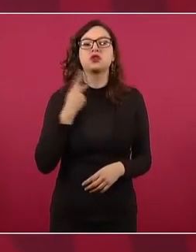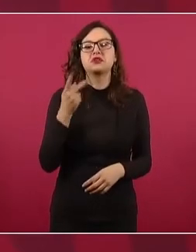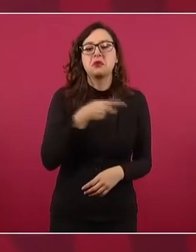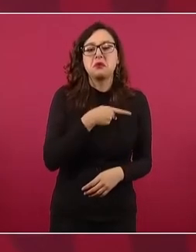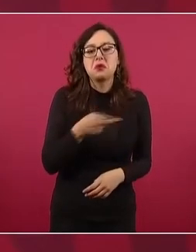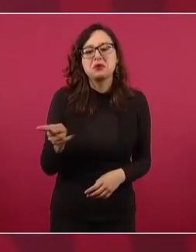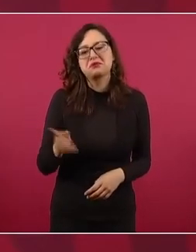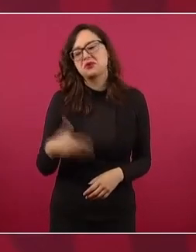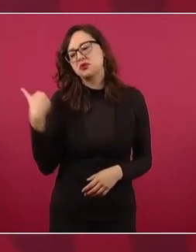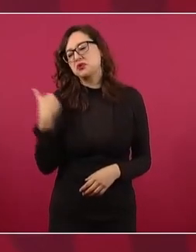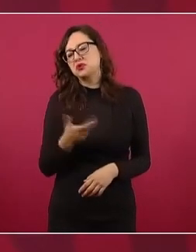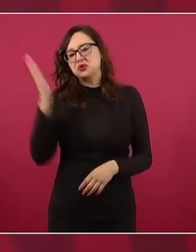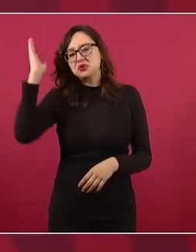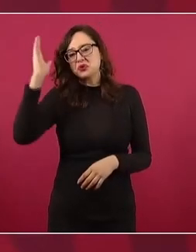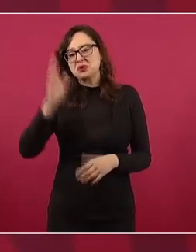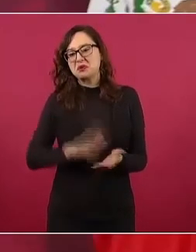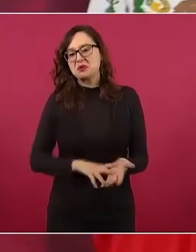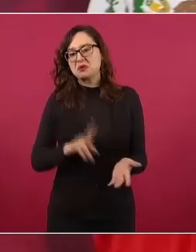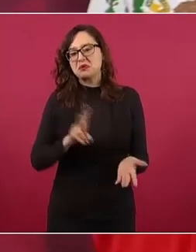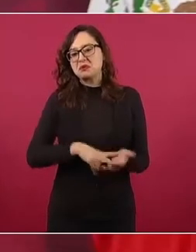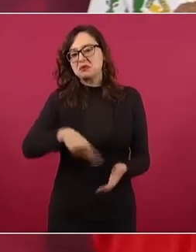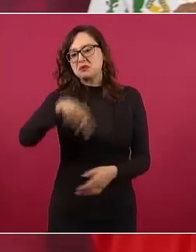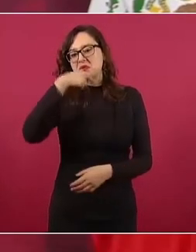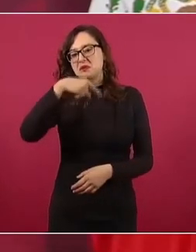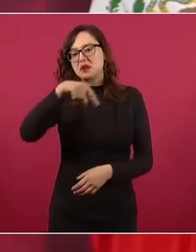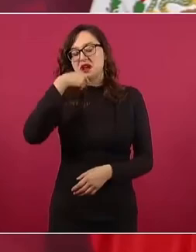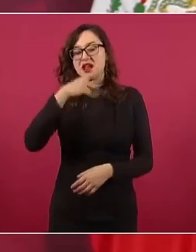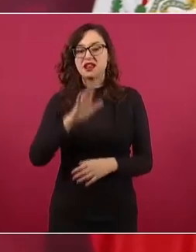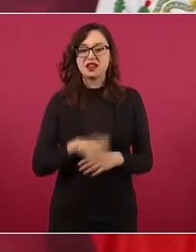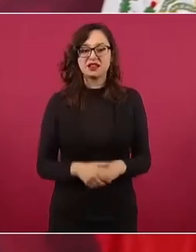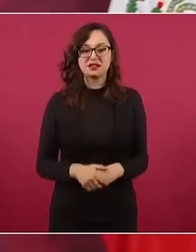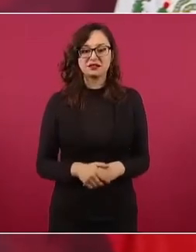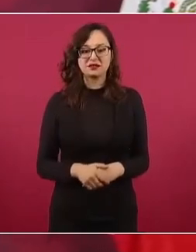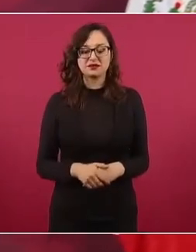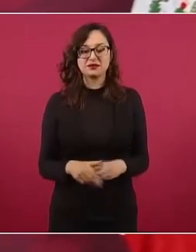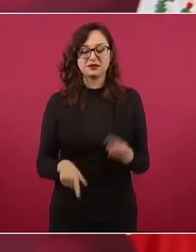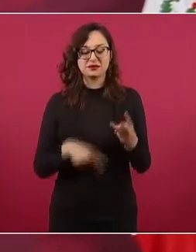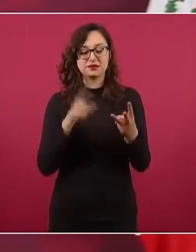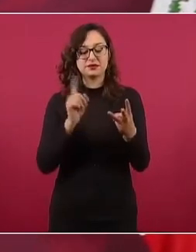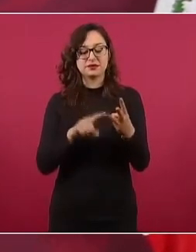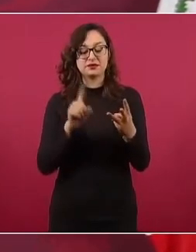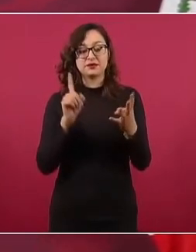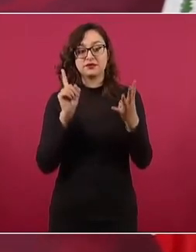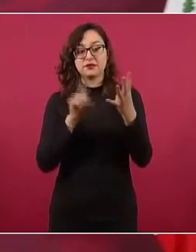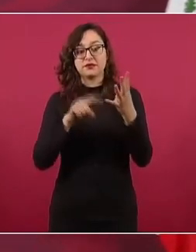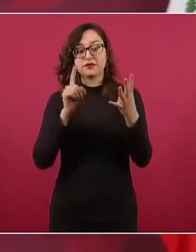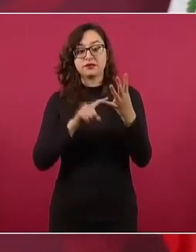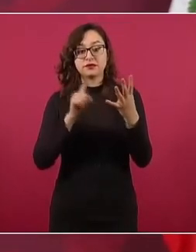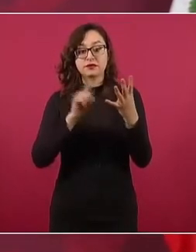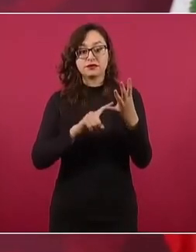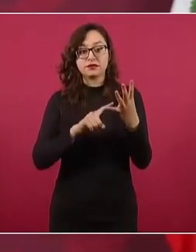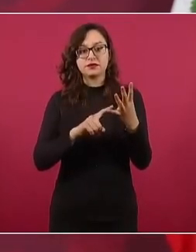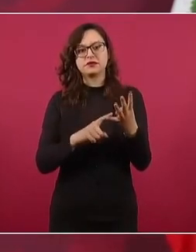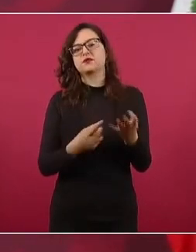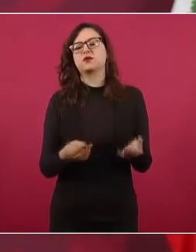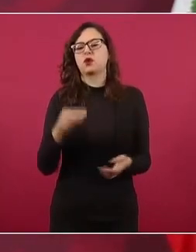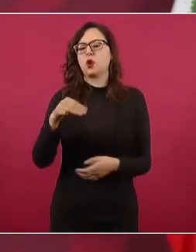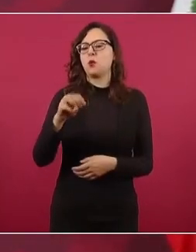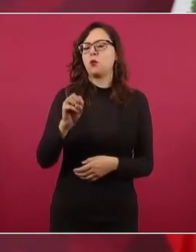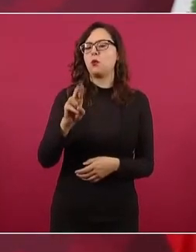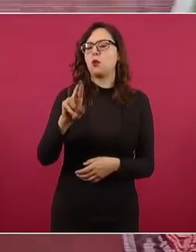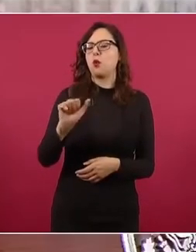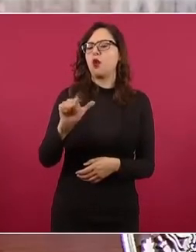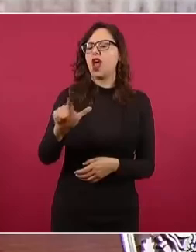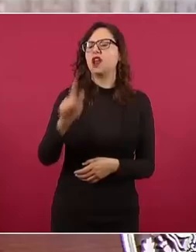político, o la frase célebre de que la moral es un